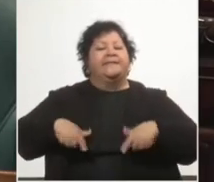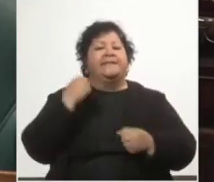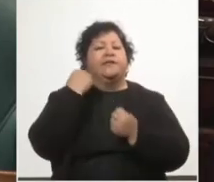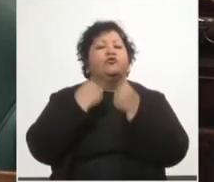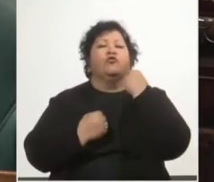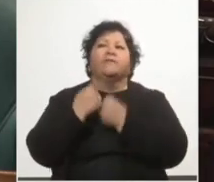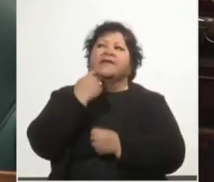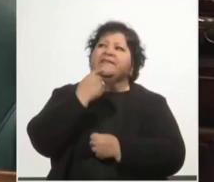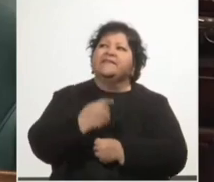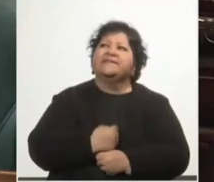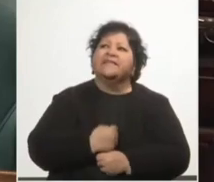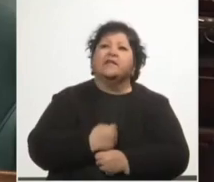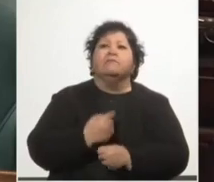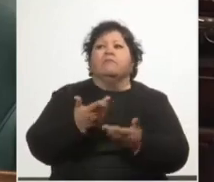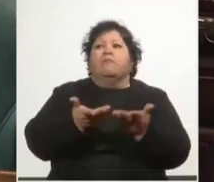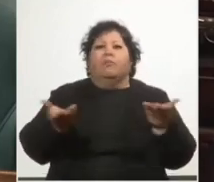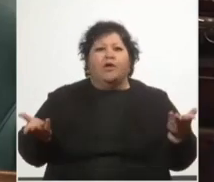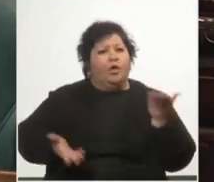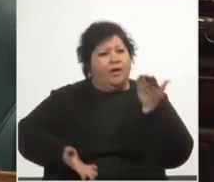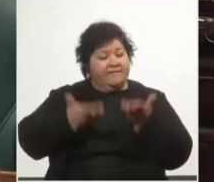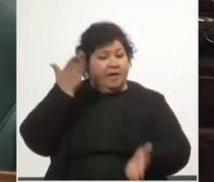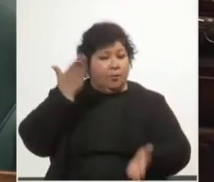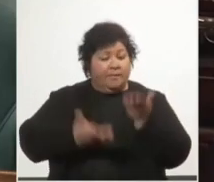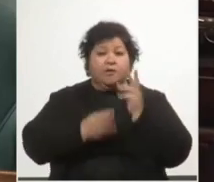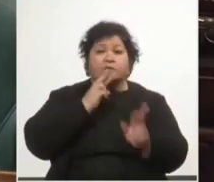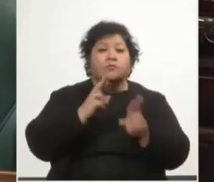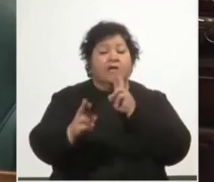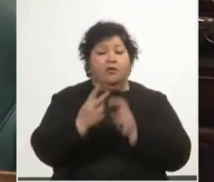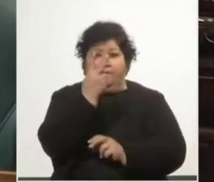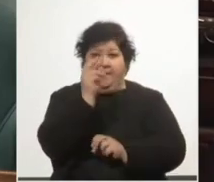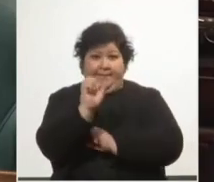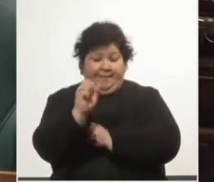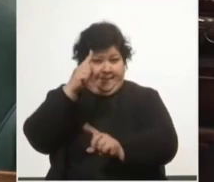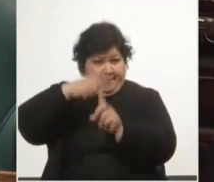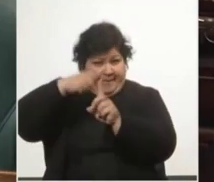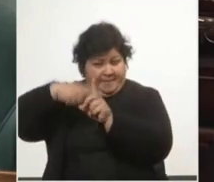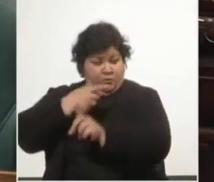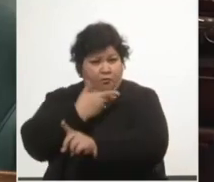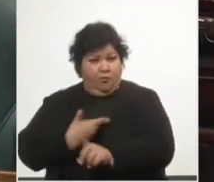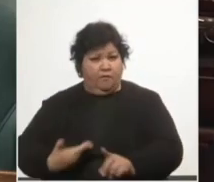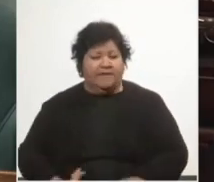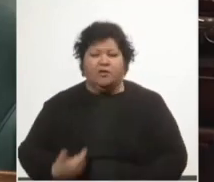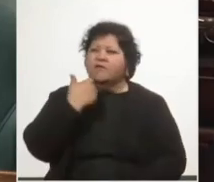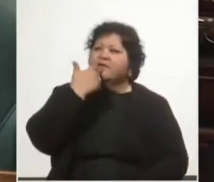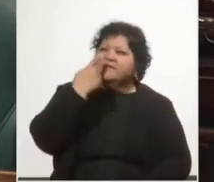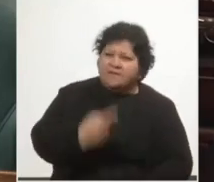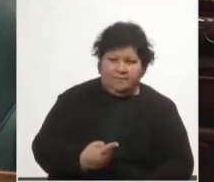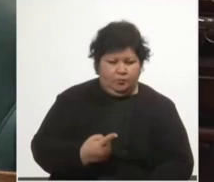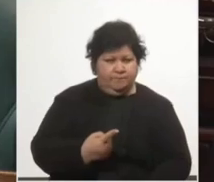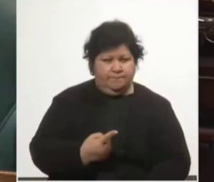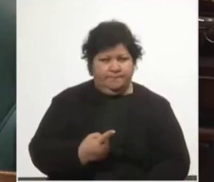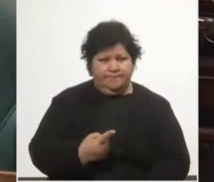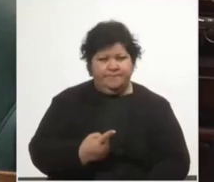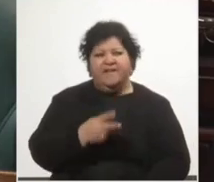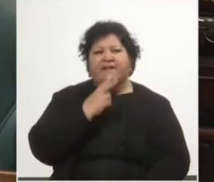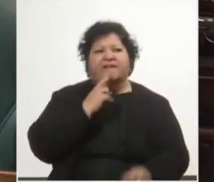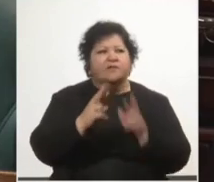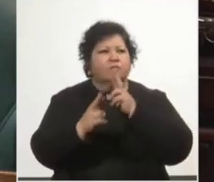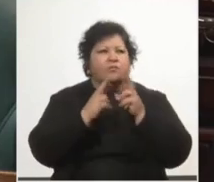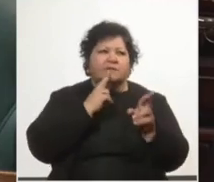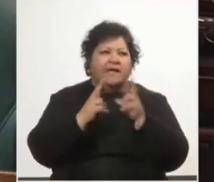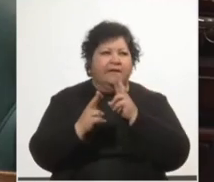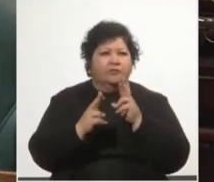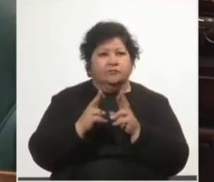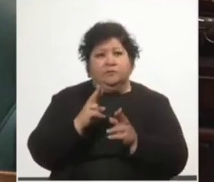resultados. Y eso haremos. Transcurridos 20 meses de gobierno debemos decir de forma contundente que esos resultados en nuestra